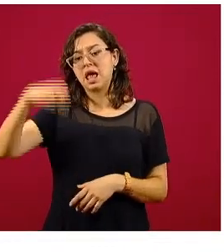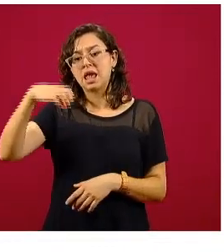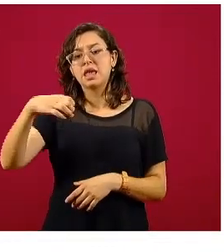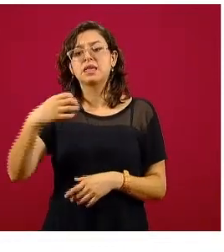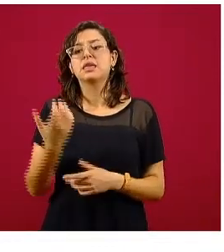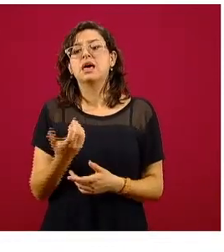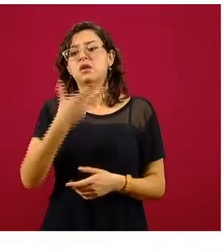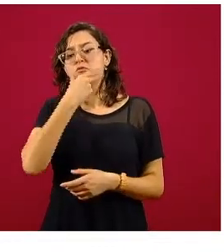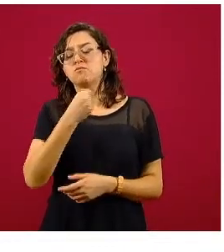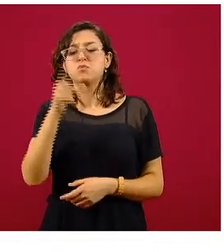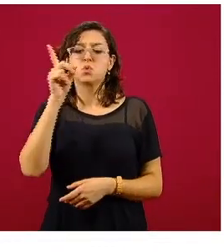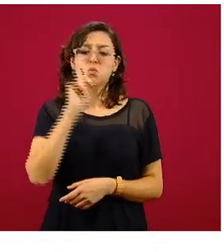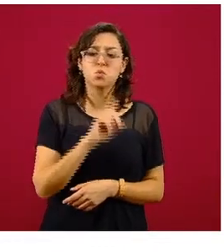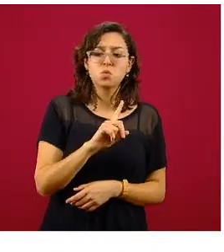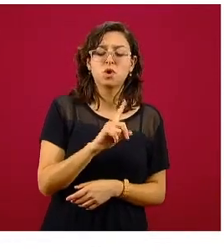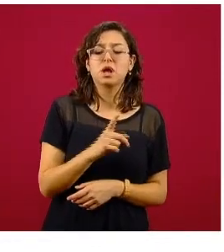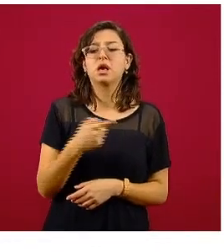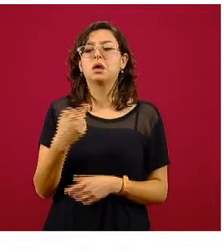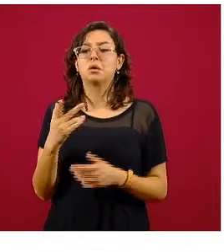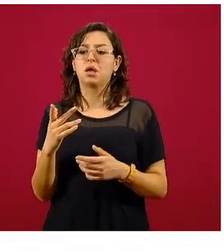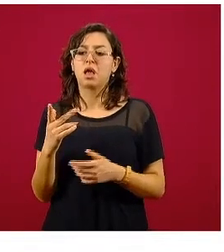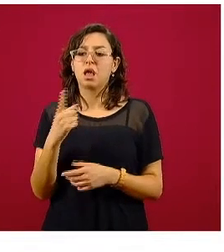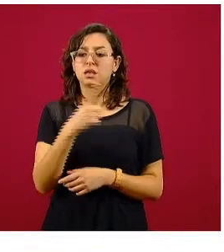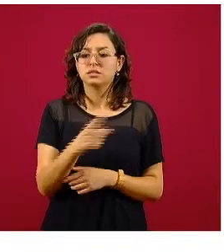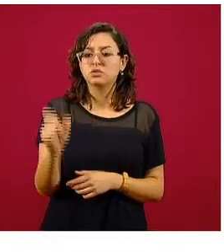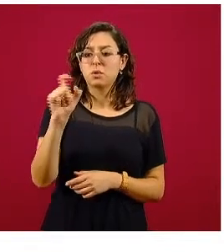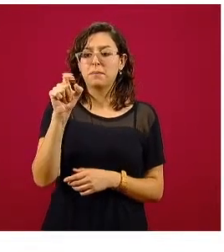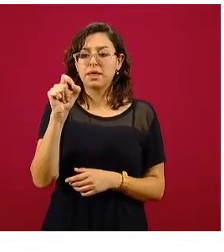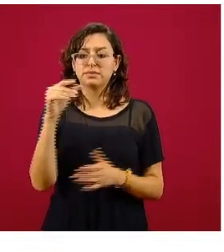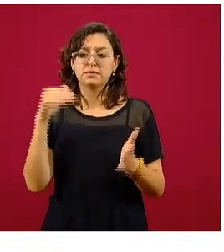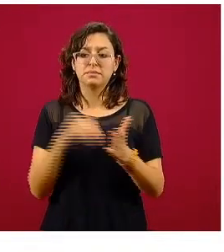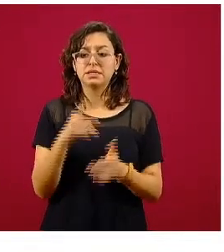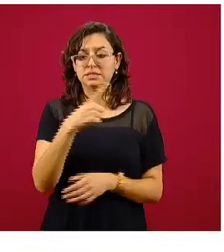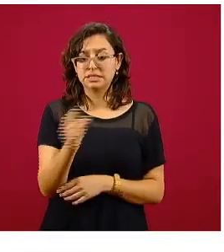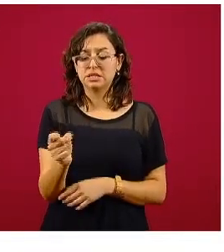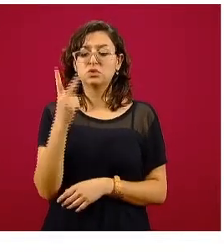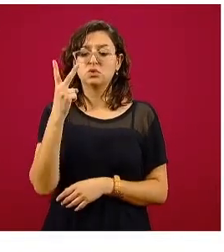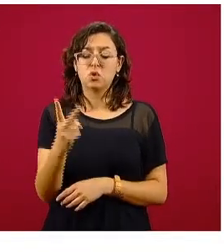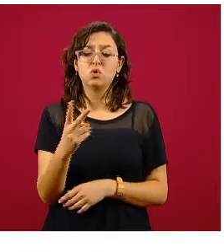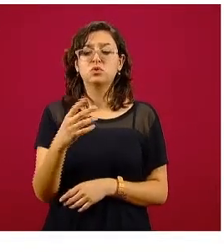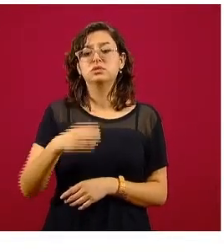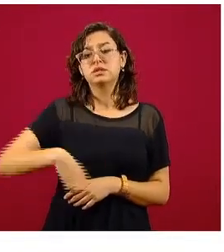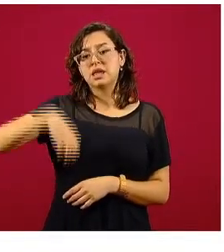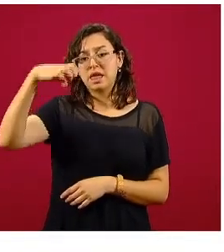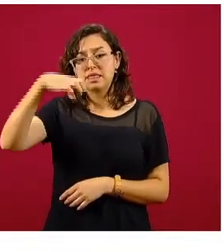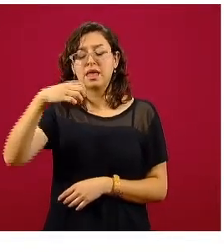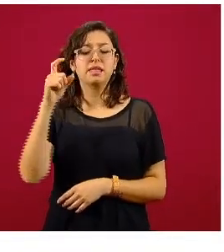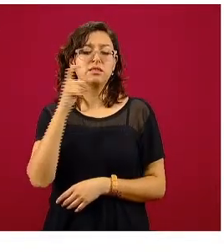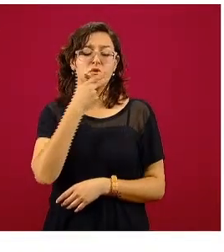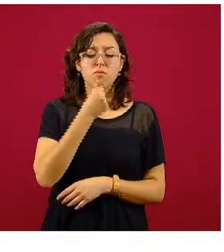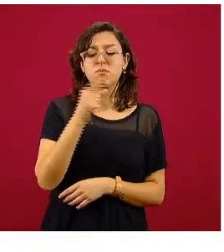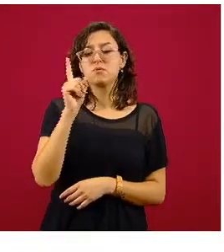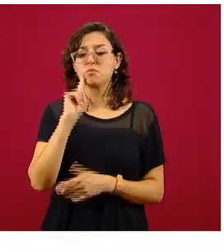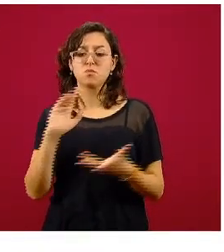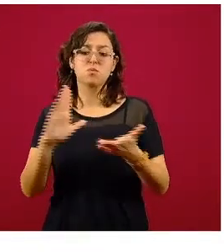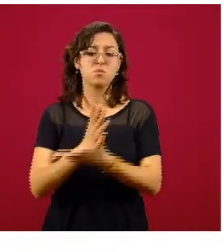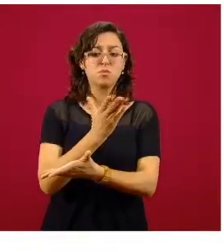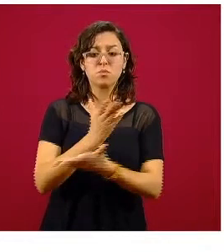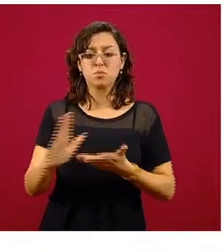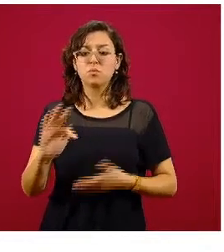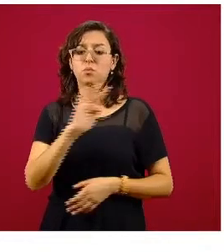.102, pero que están distribuidos por edad y por sexo. Vemos que siguen siendo